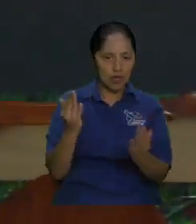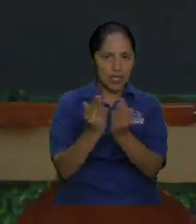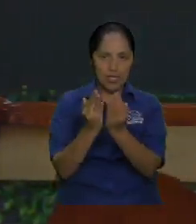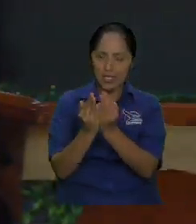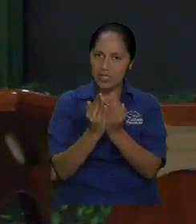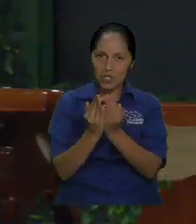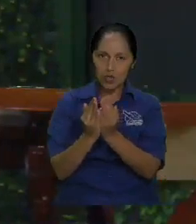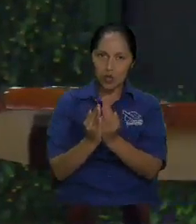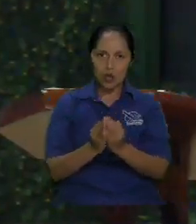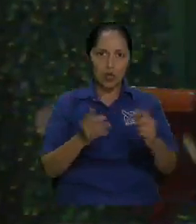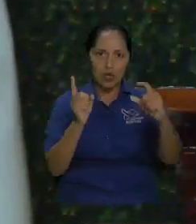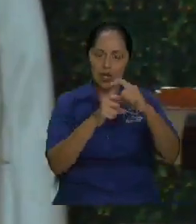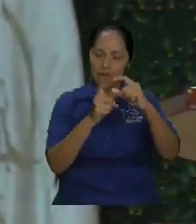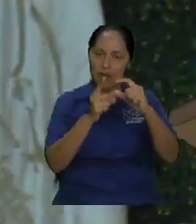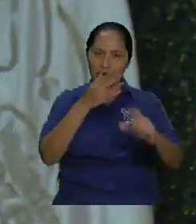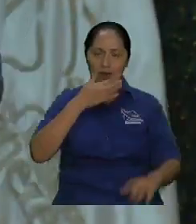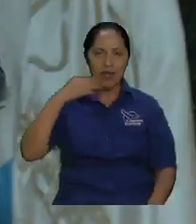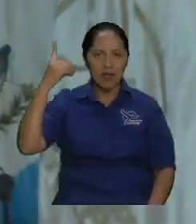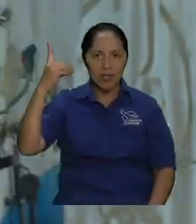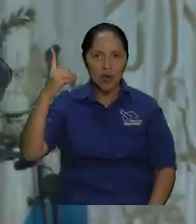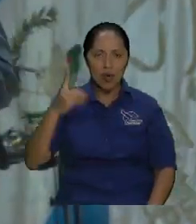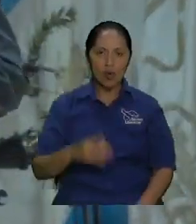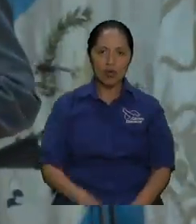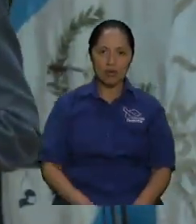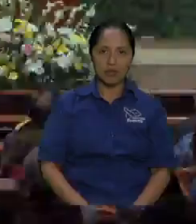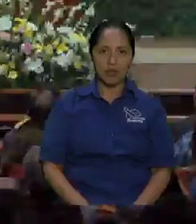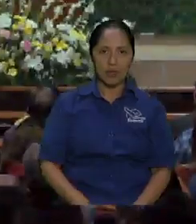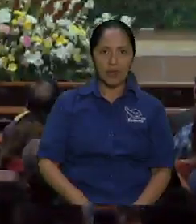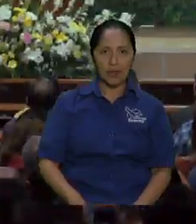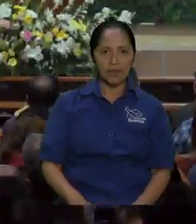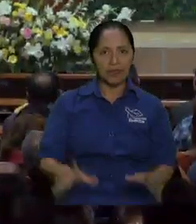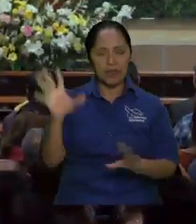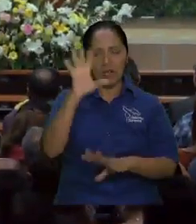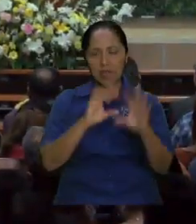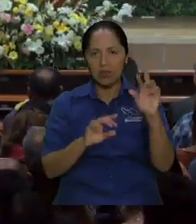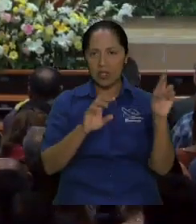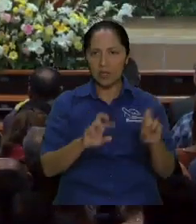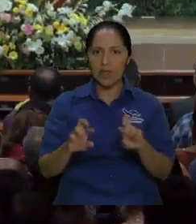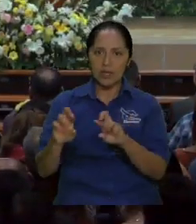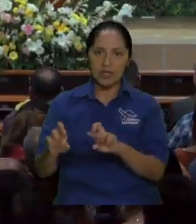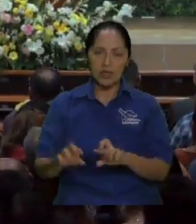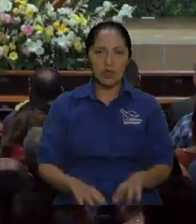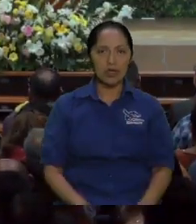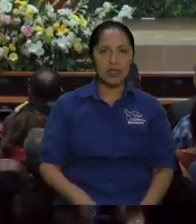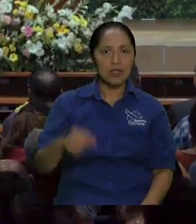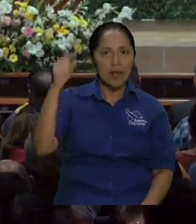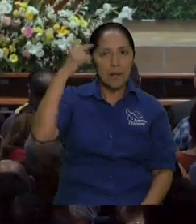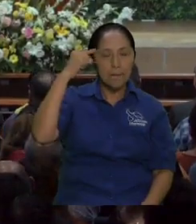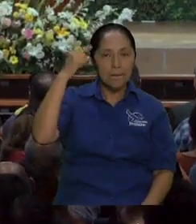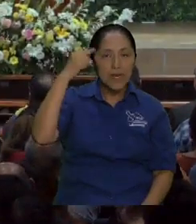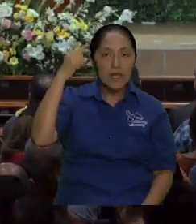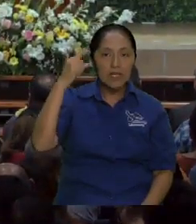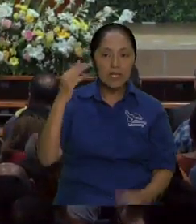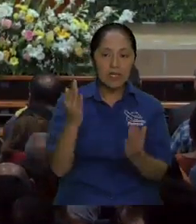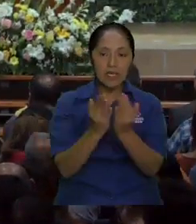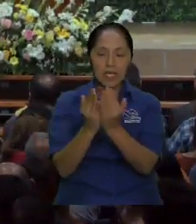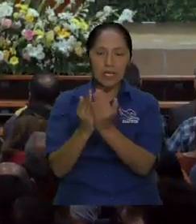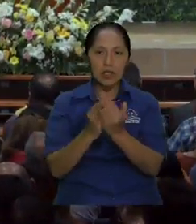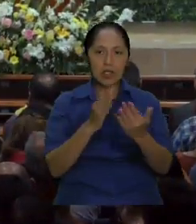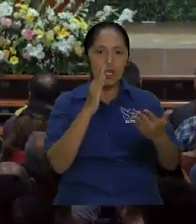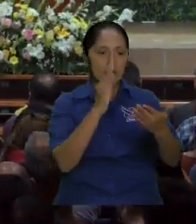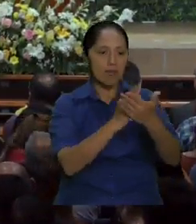y entonces y es que se asimila de una manera distinta cuando uno es llamado al servicio de la obra